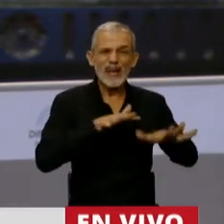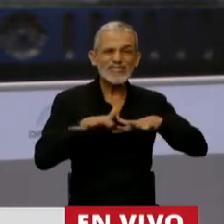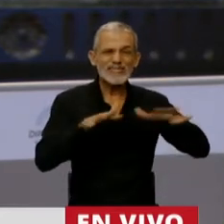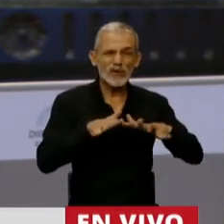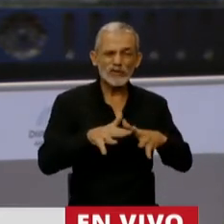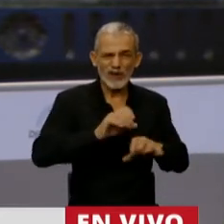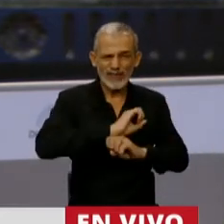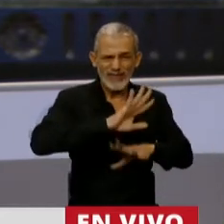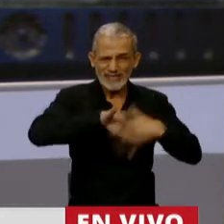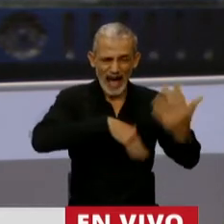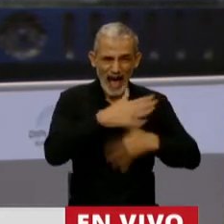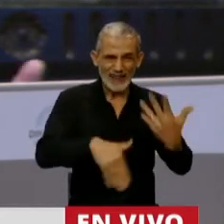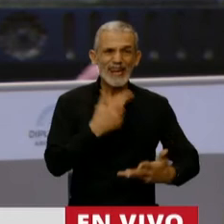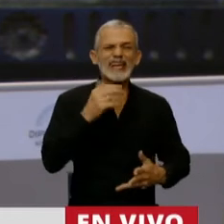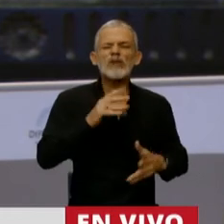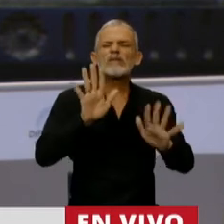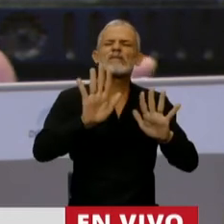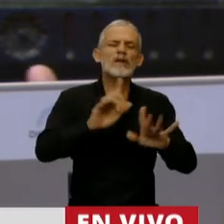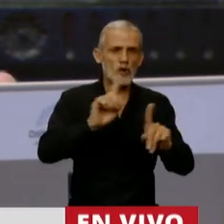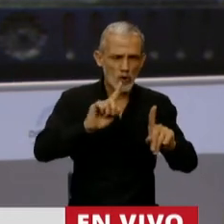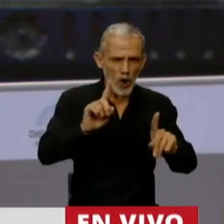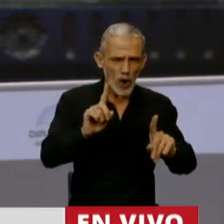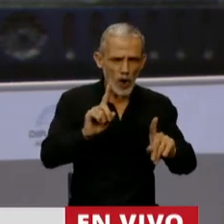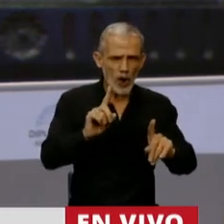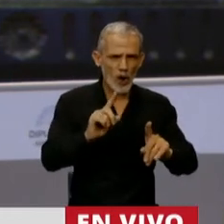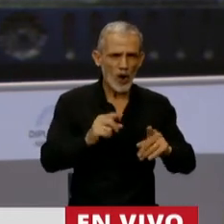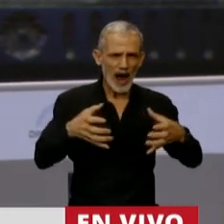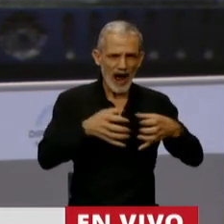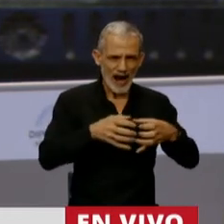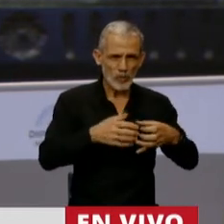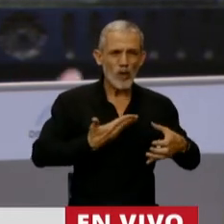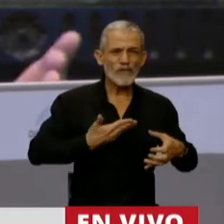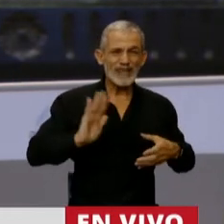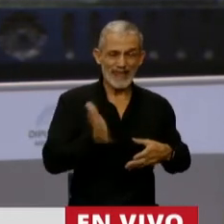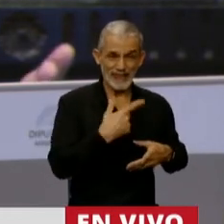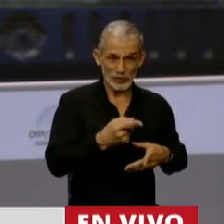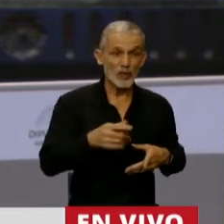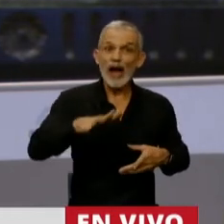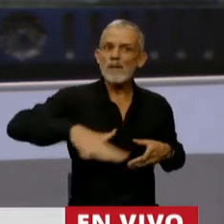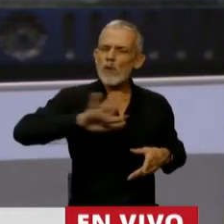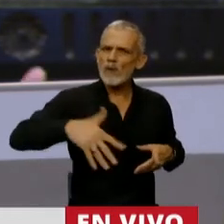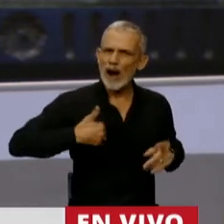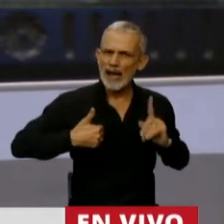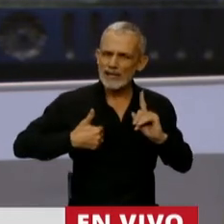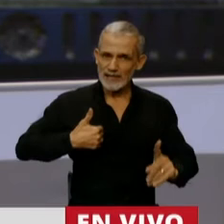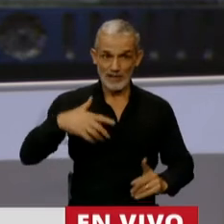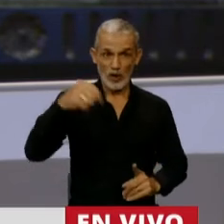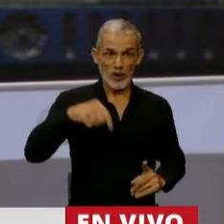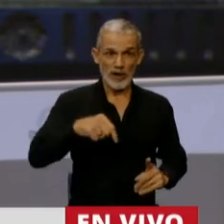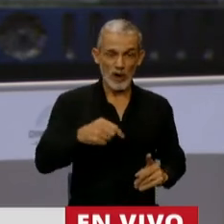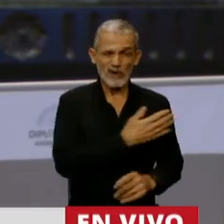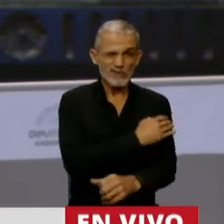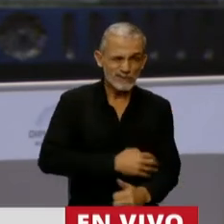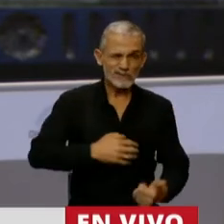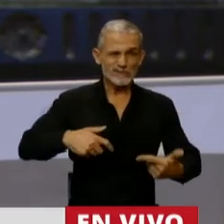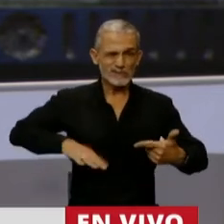situación absolutamente caótica y crítica, no al frente de todos que hoy le toca gobernar, al pueblo argentino que hoy está pasando